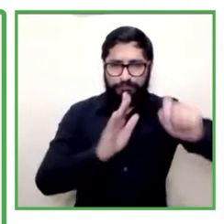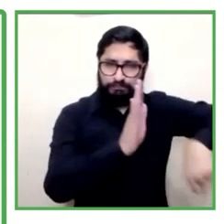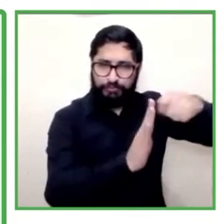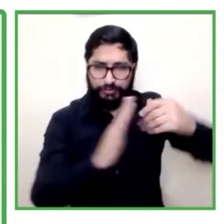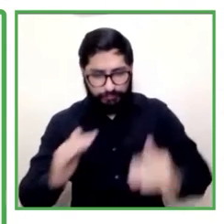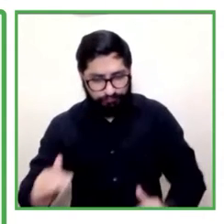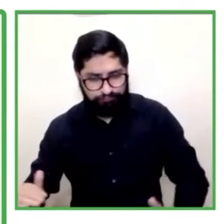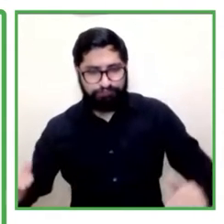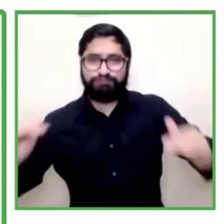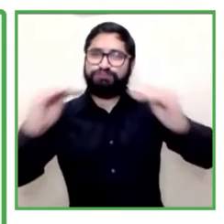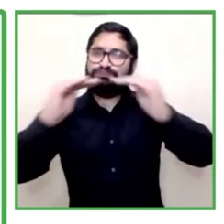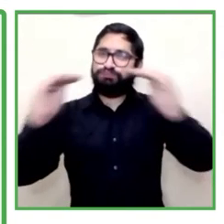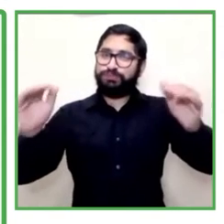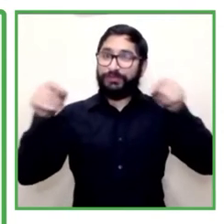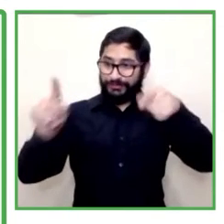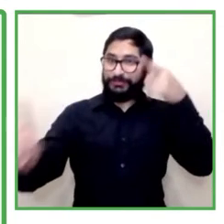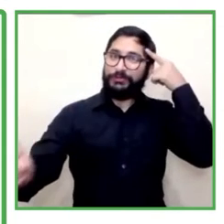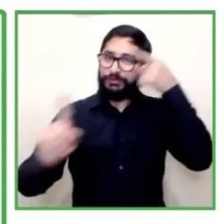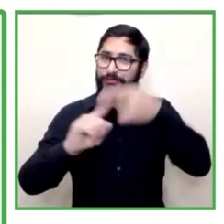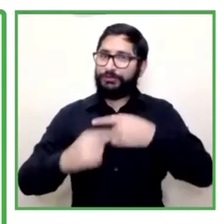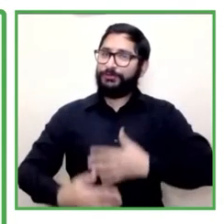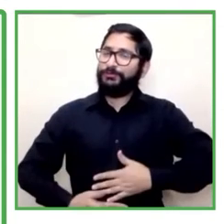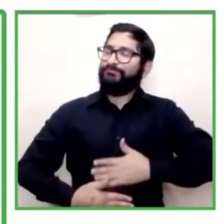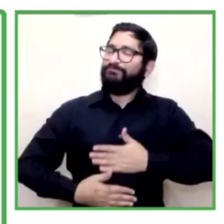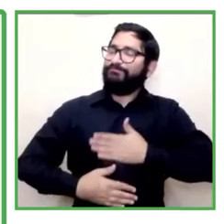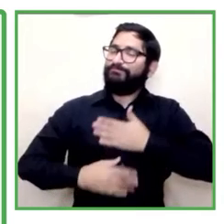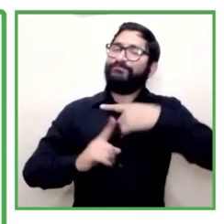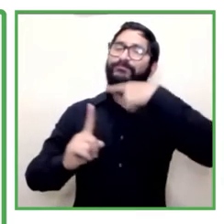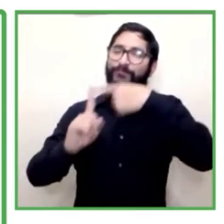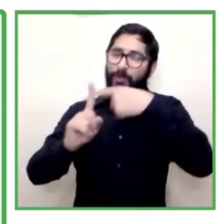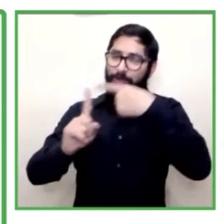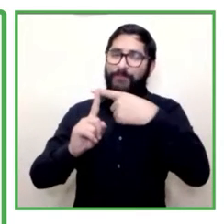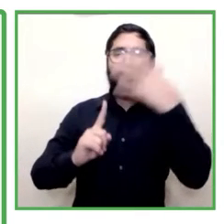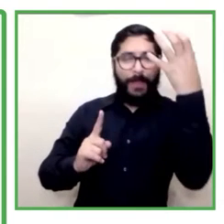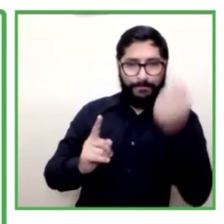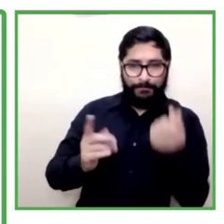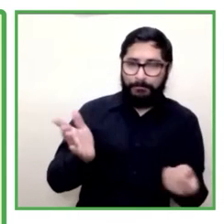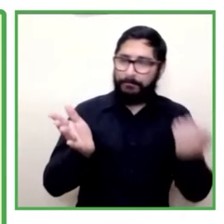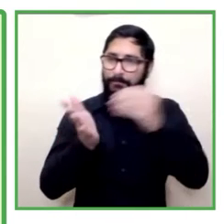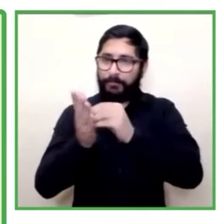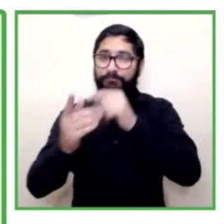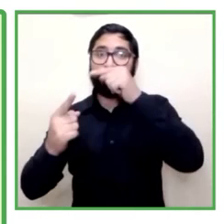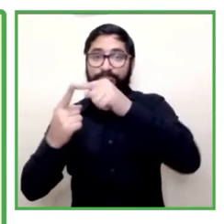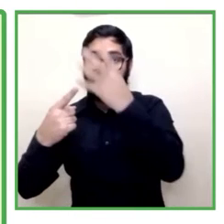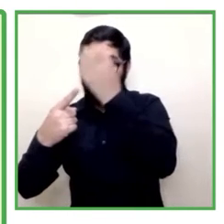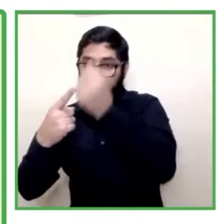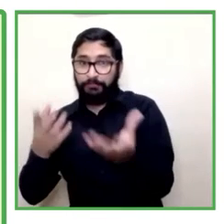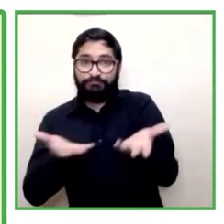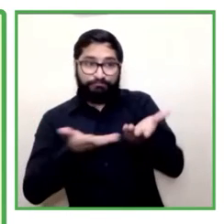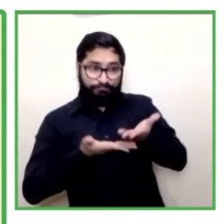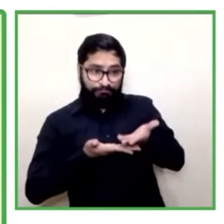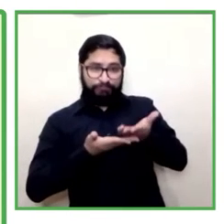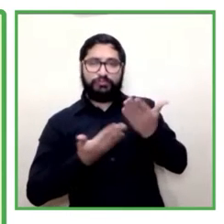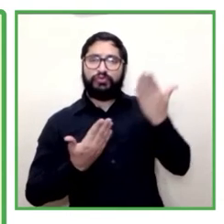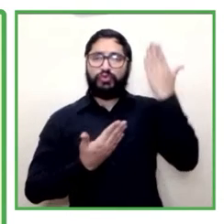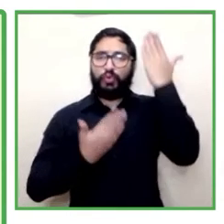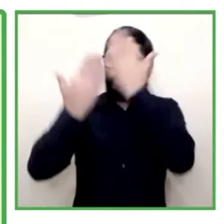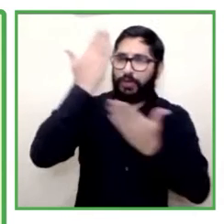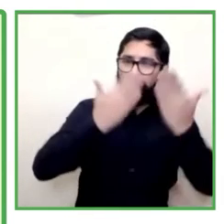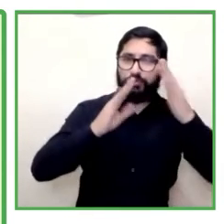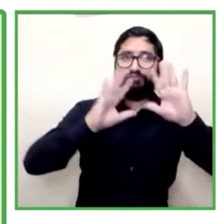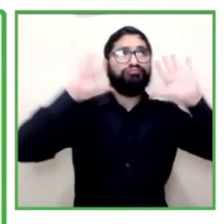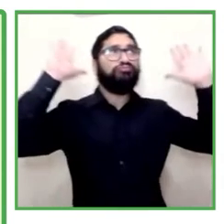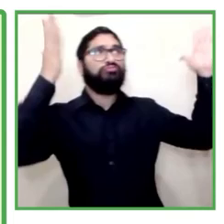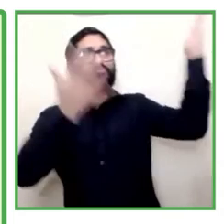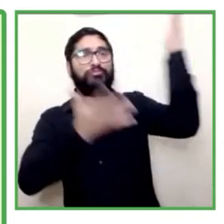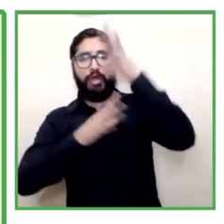se van sumando otras cosas como la sustentabilidad, como el cuidado del medio ambiente. Entonces en ese sentido nosotros que trabajamos en un